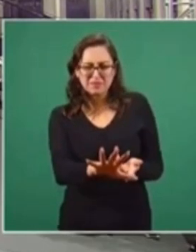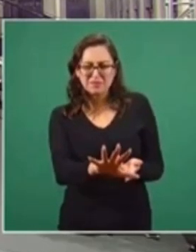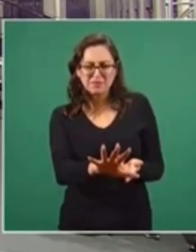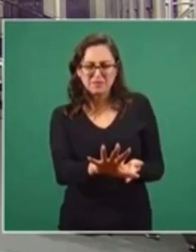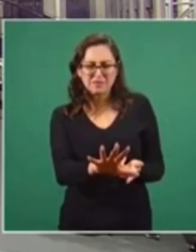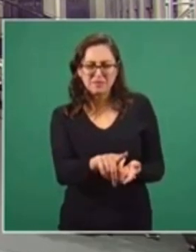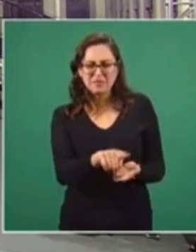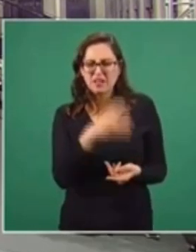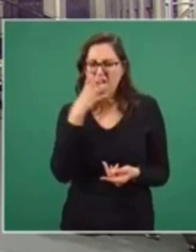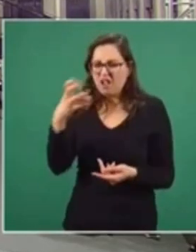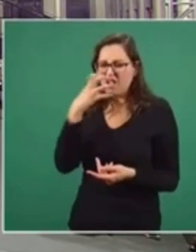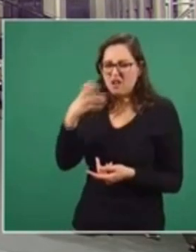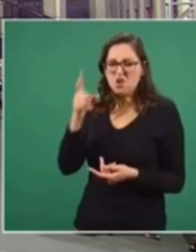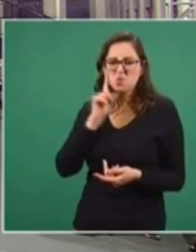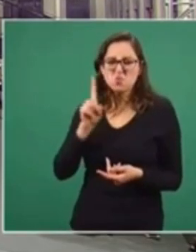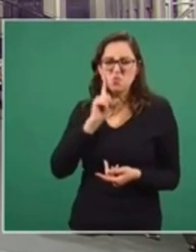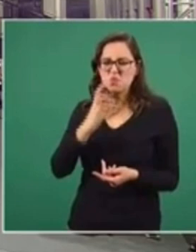no es,